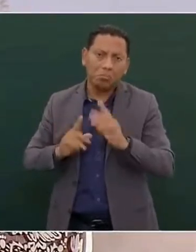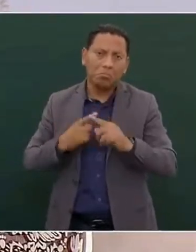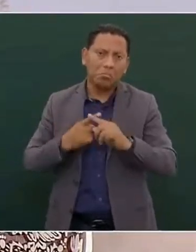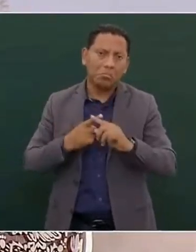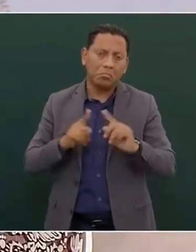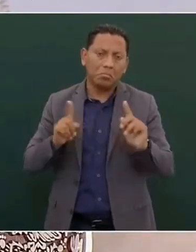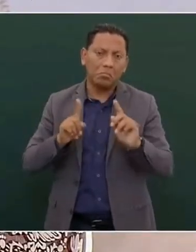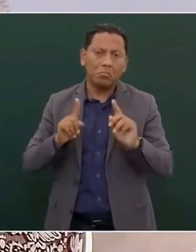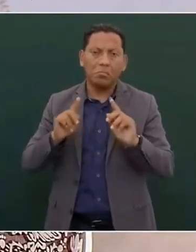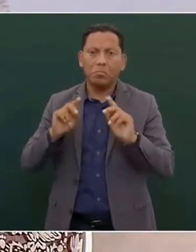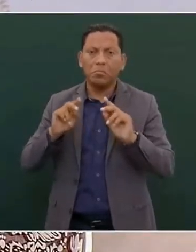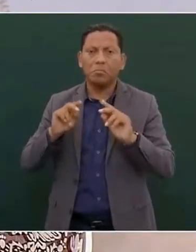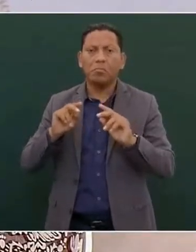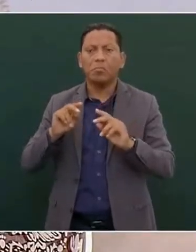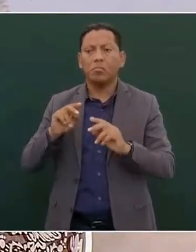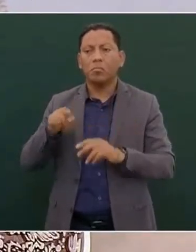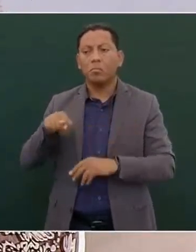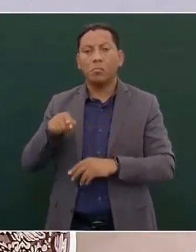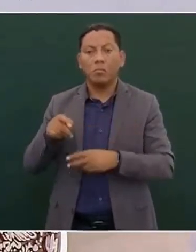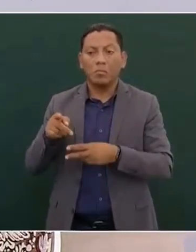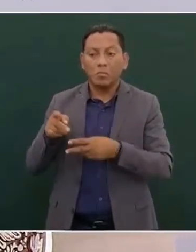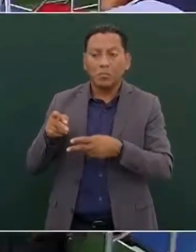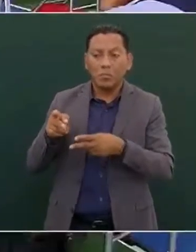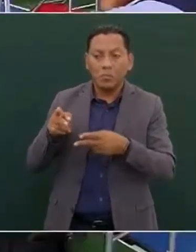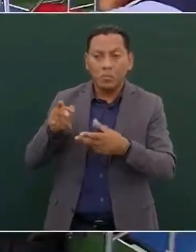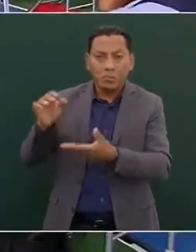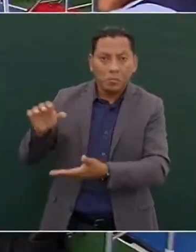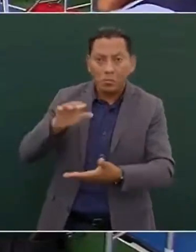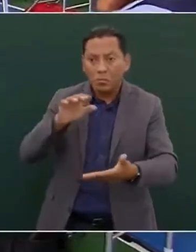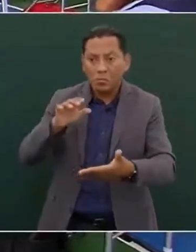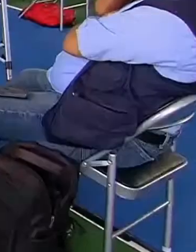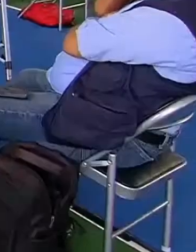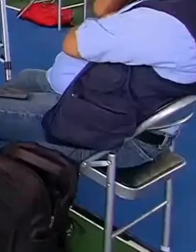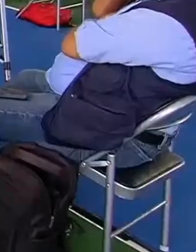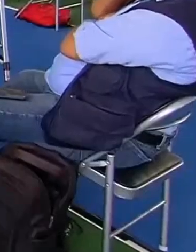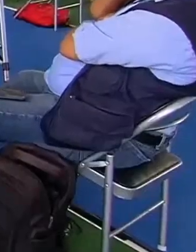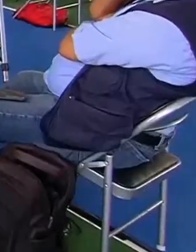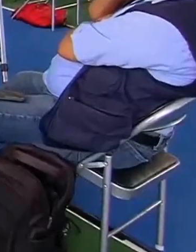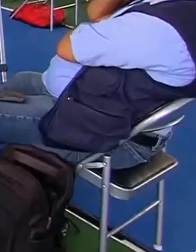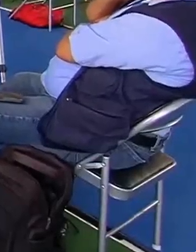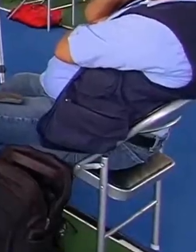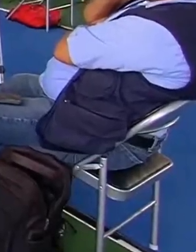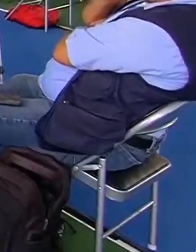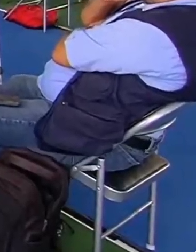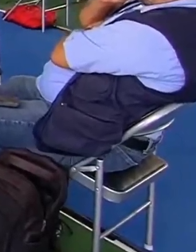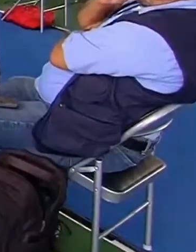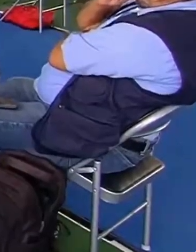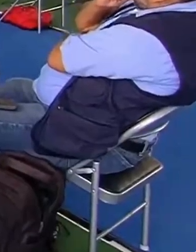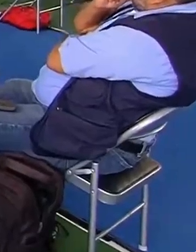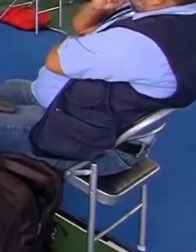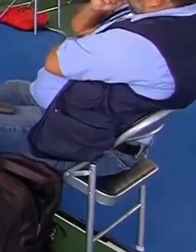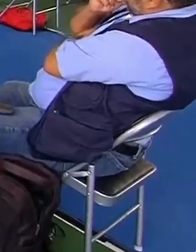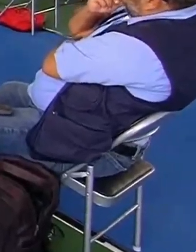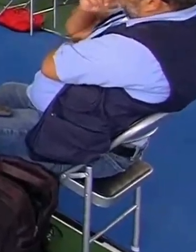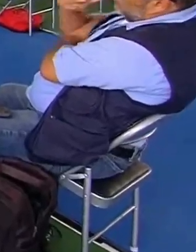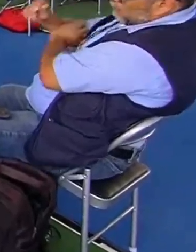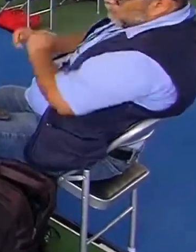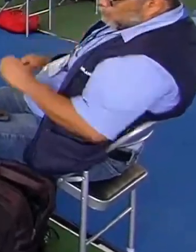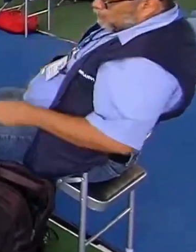delincuencia que se dedica a eso. No son los migrantes.